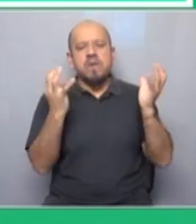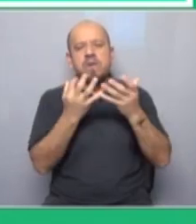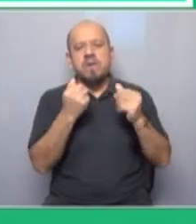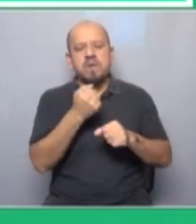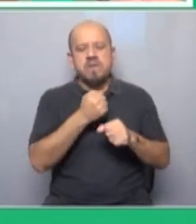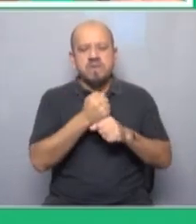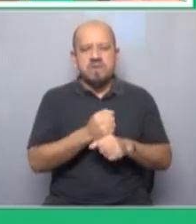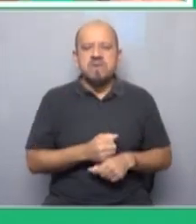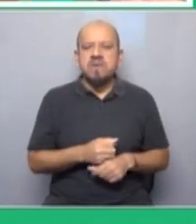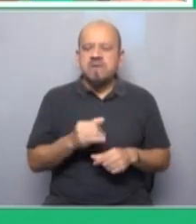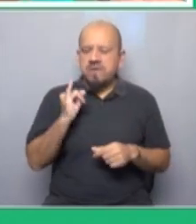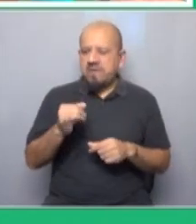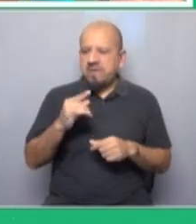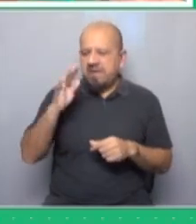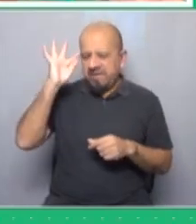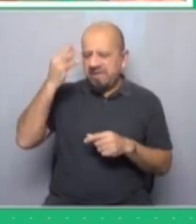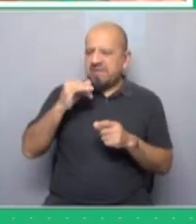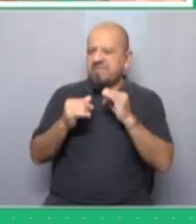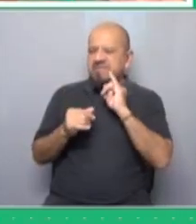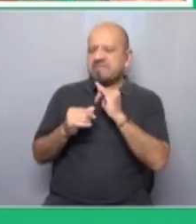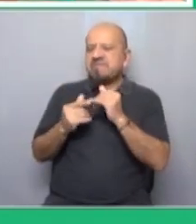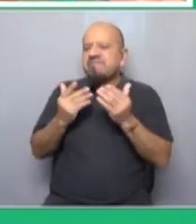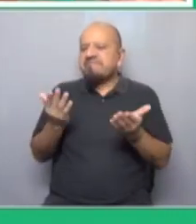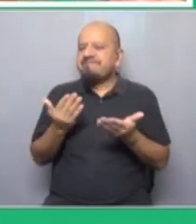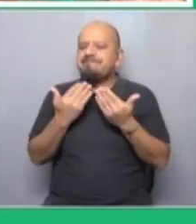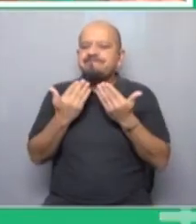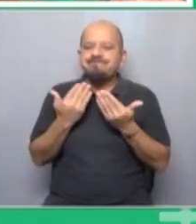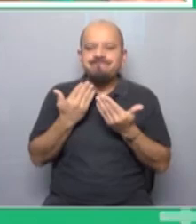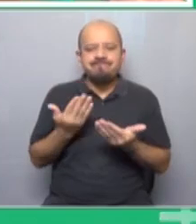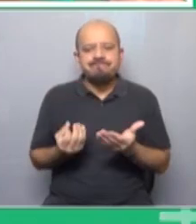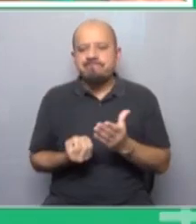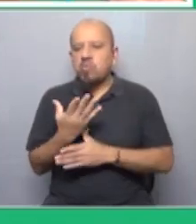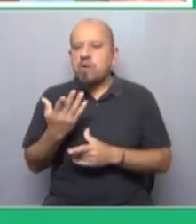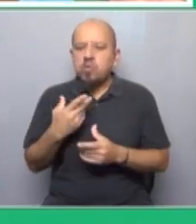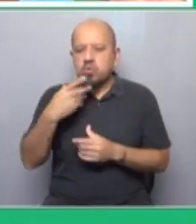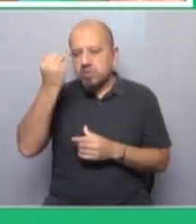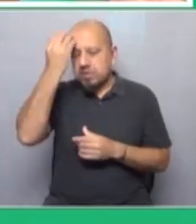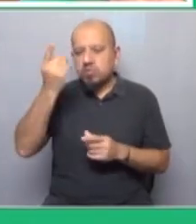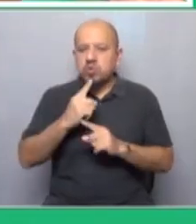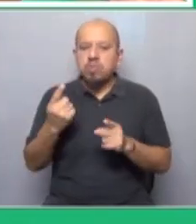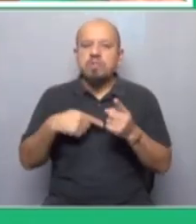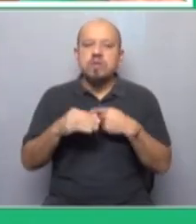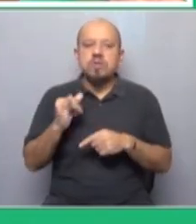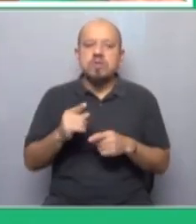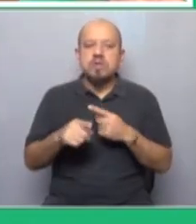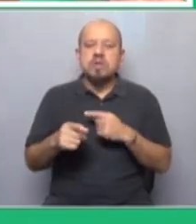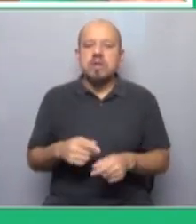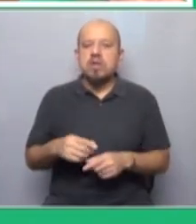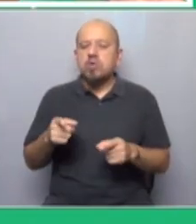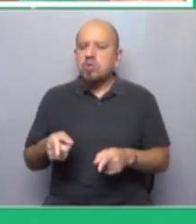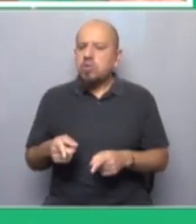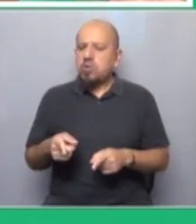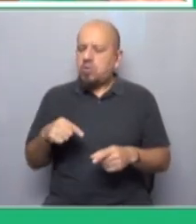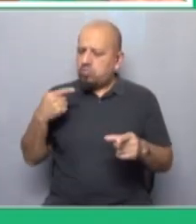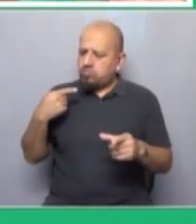yo creo que sí se repite no creo que tenga nada demasiado nuevo conceptual si en la profundidad y sobre todo